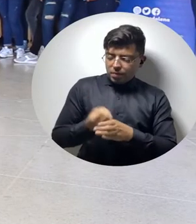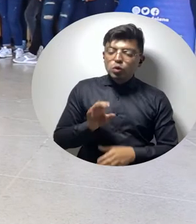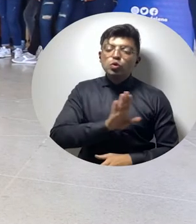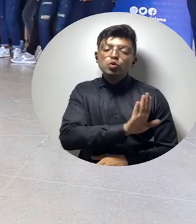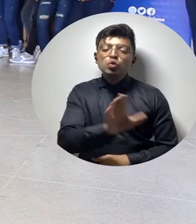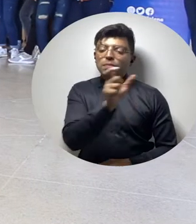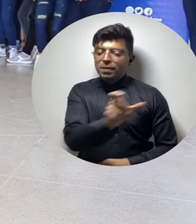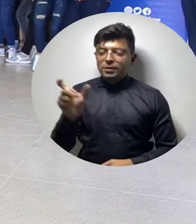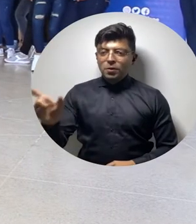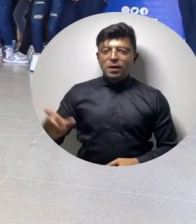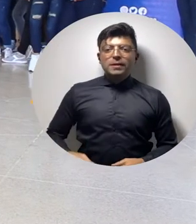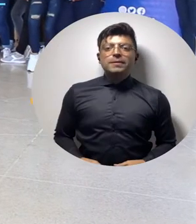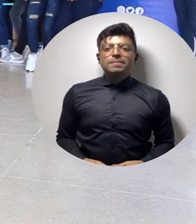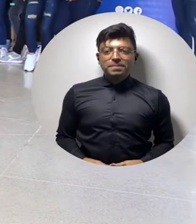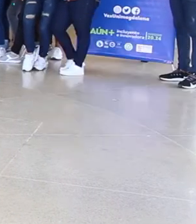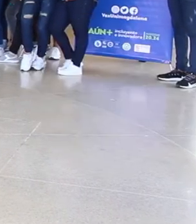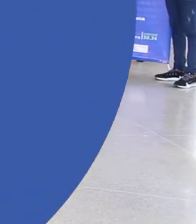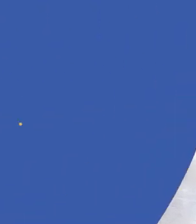sus habitantes.